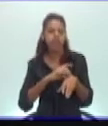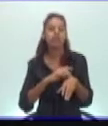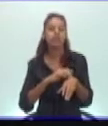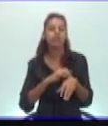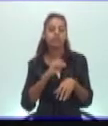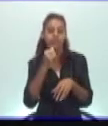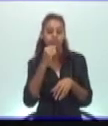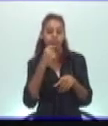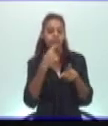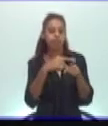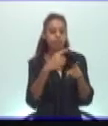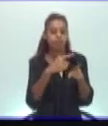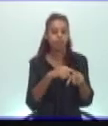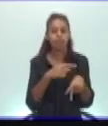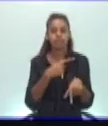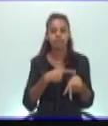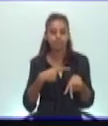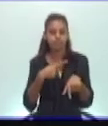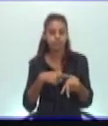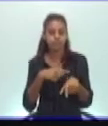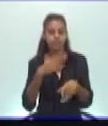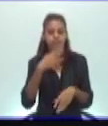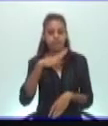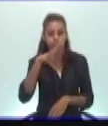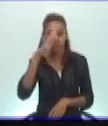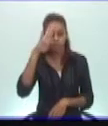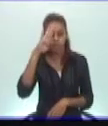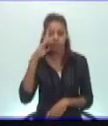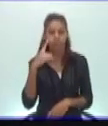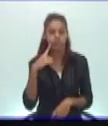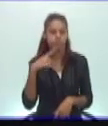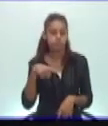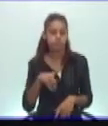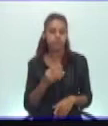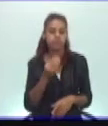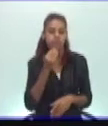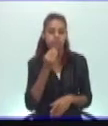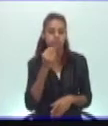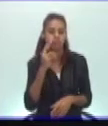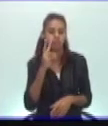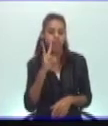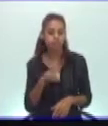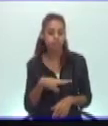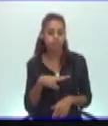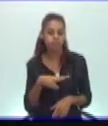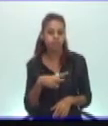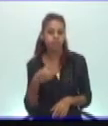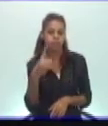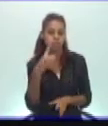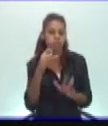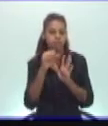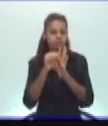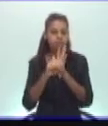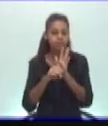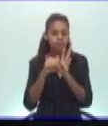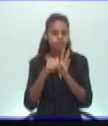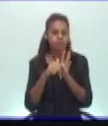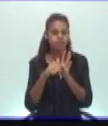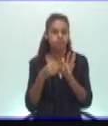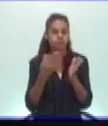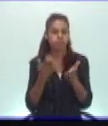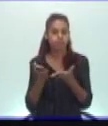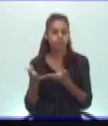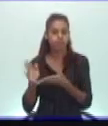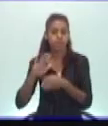continúan afectando a nuestro país. Ahora sí, creo que estamos en condiciones para ver este primer documental y luego vamos a ver un